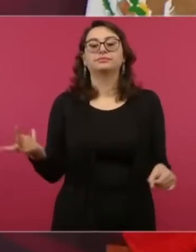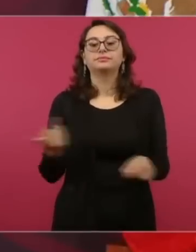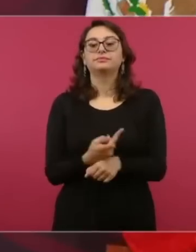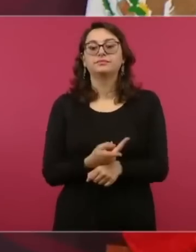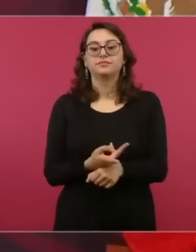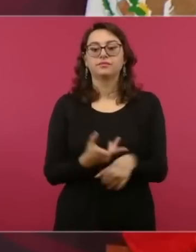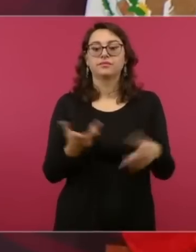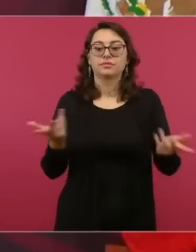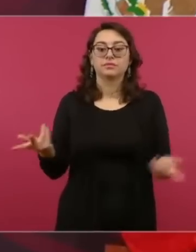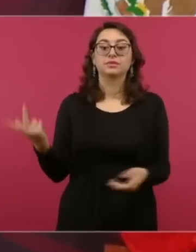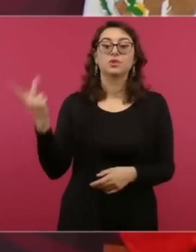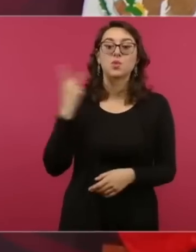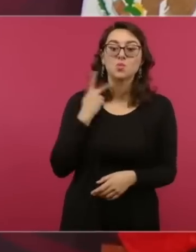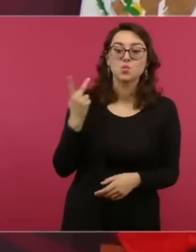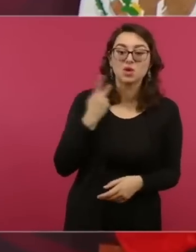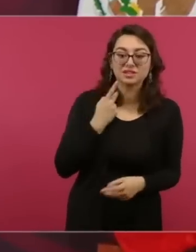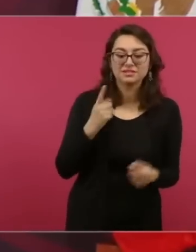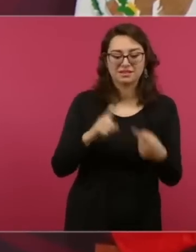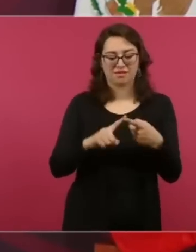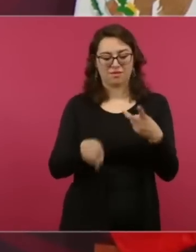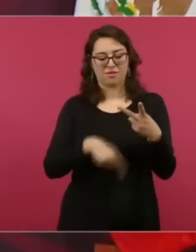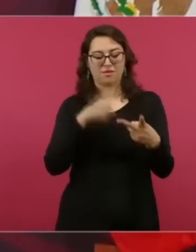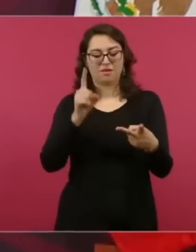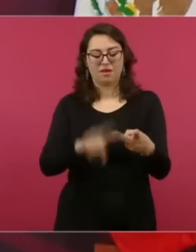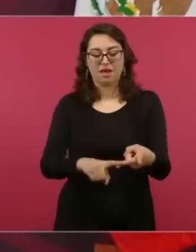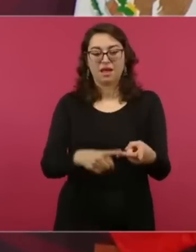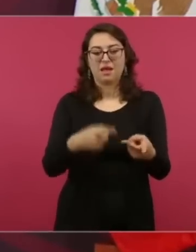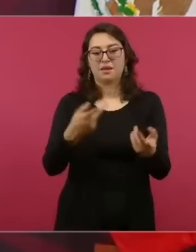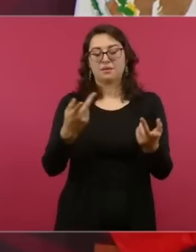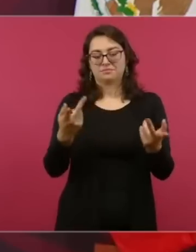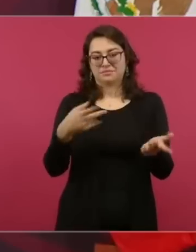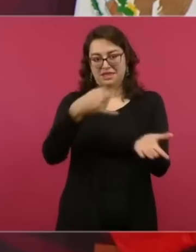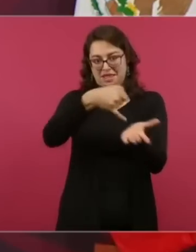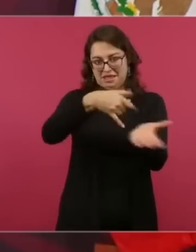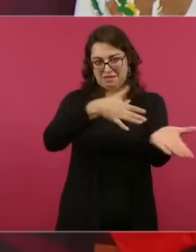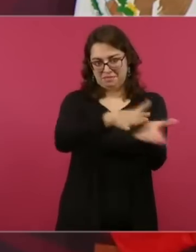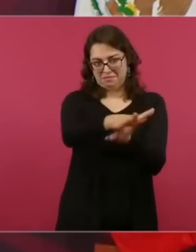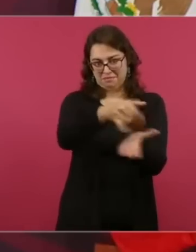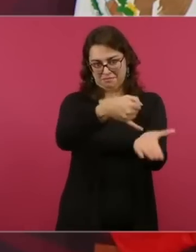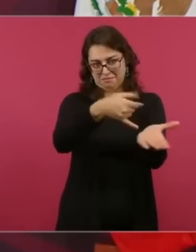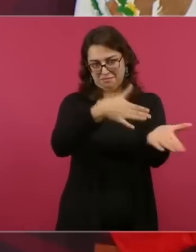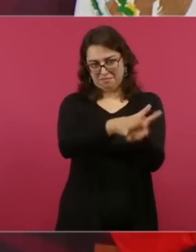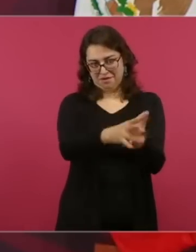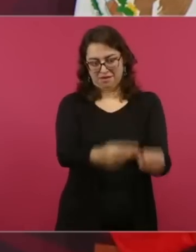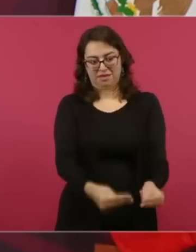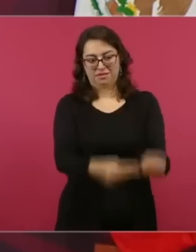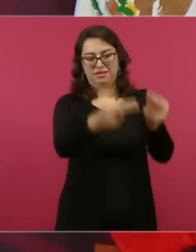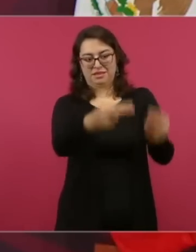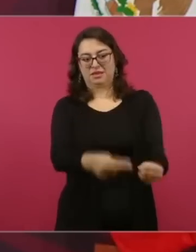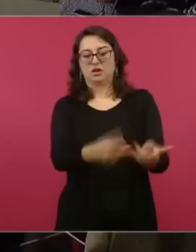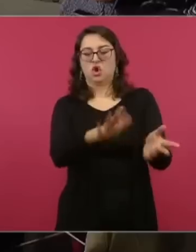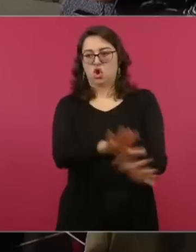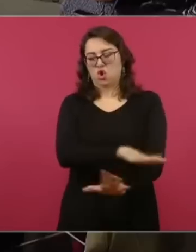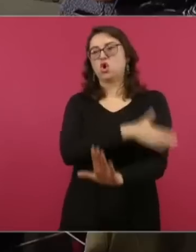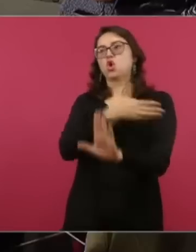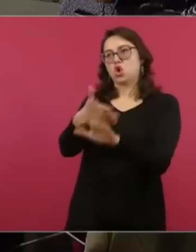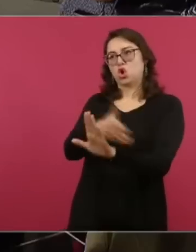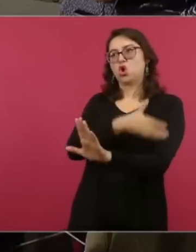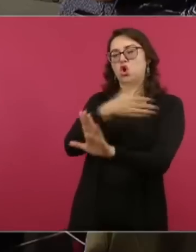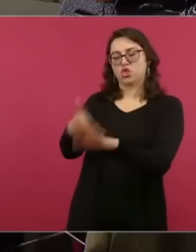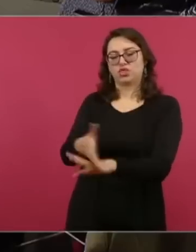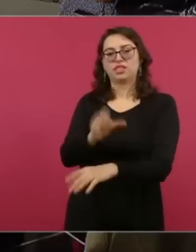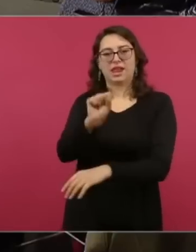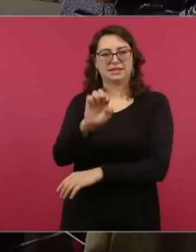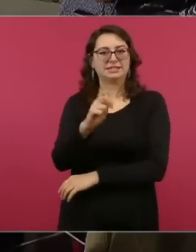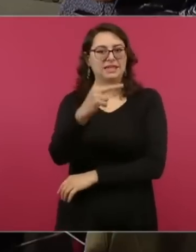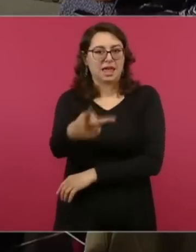que imprimían los que libros, porque eran los que tenían el negocio, los